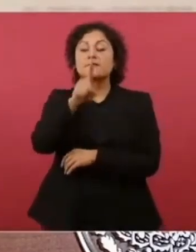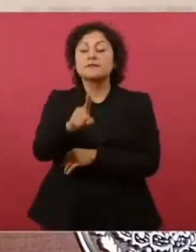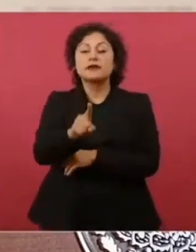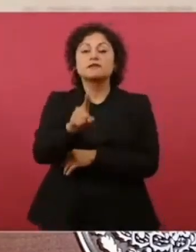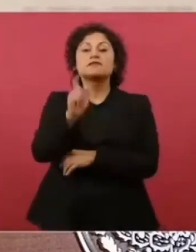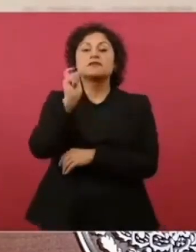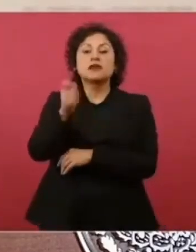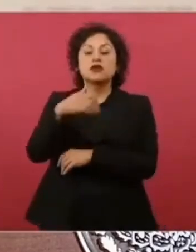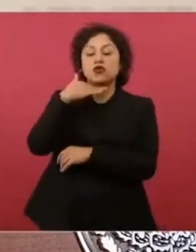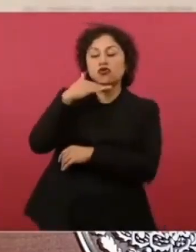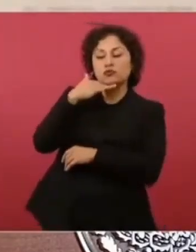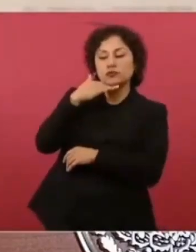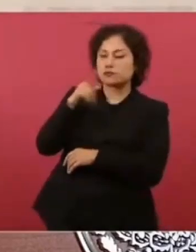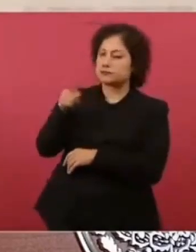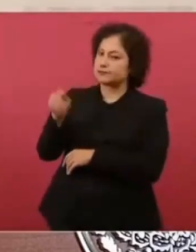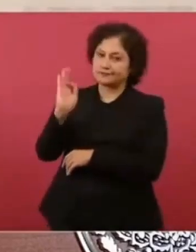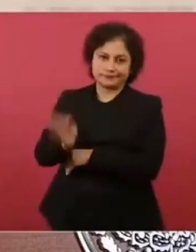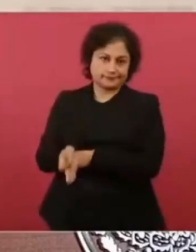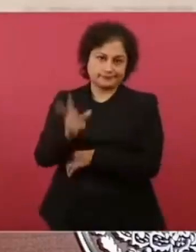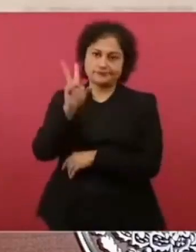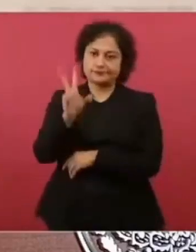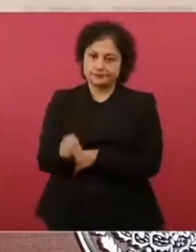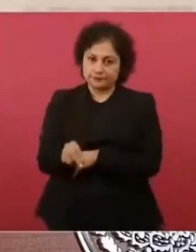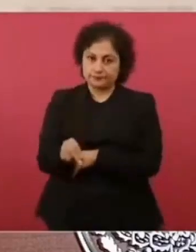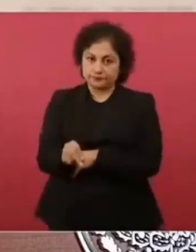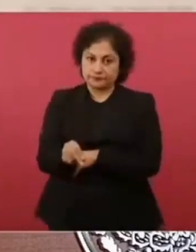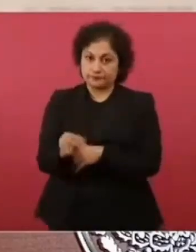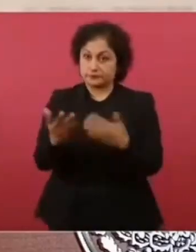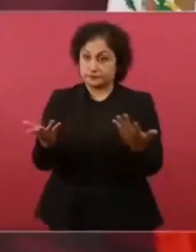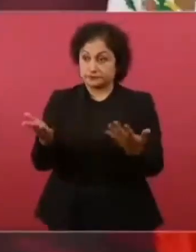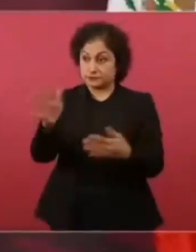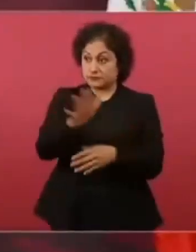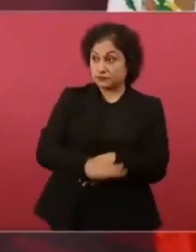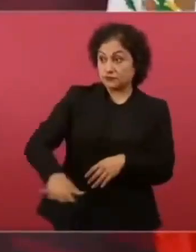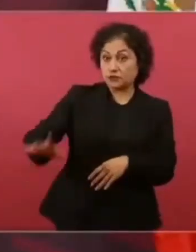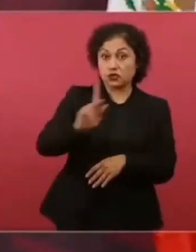pues entonces todo mundo se autolimita.